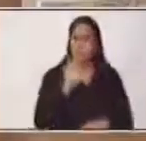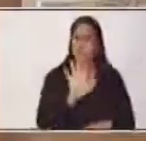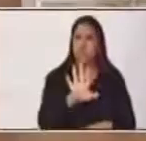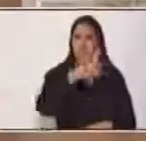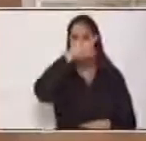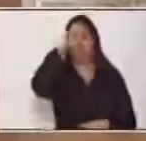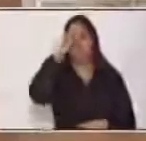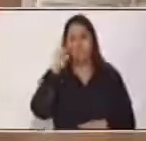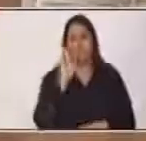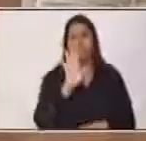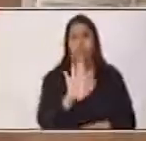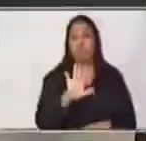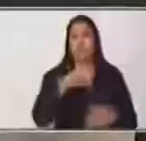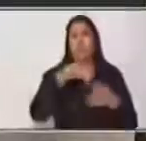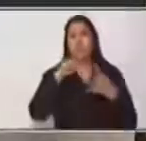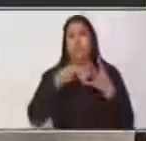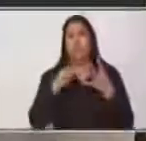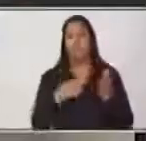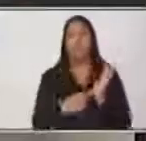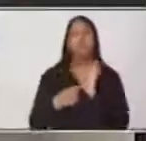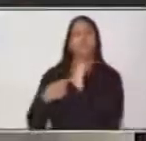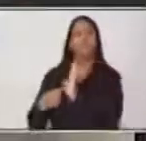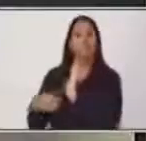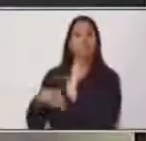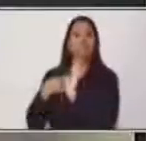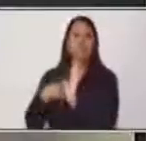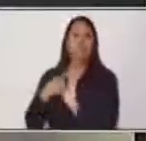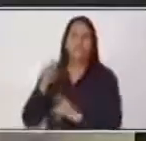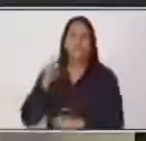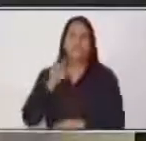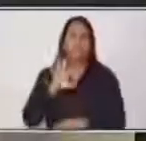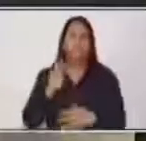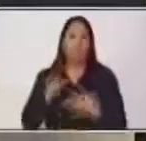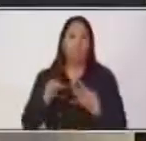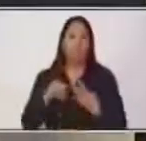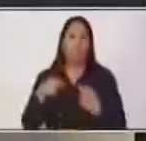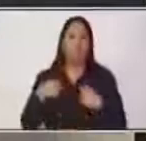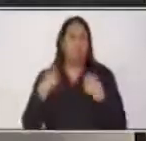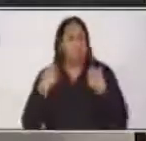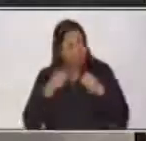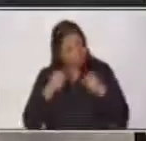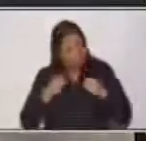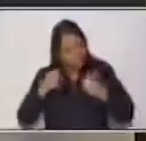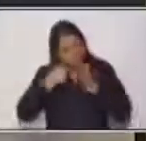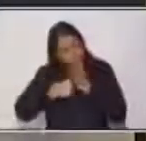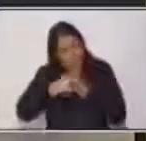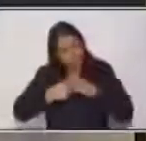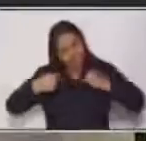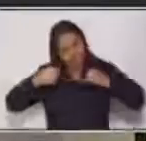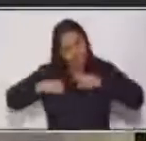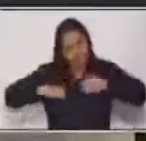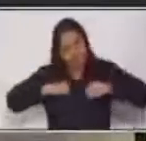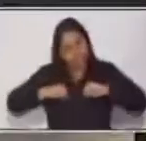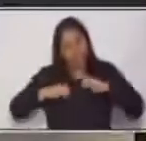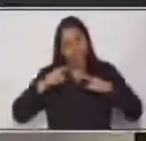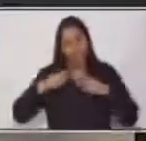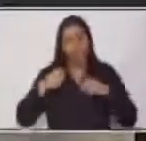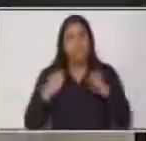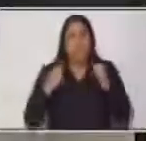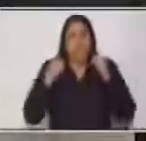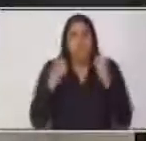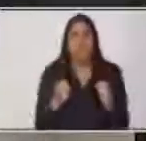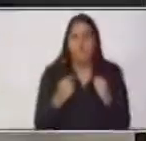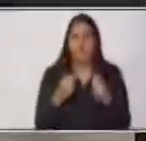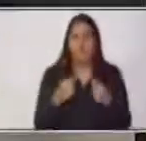para poderles presentar a tus docentes ese material que has hecho con tanta dedicación, con tanto esfuerzo y con tanto